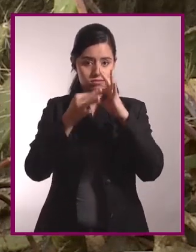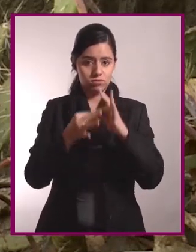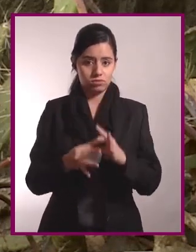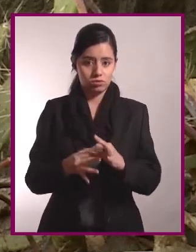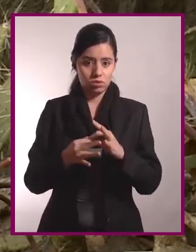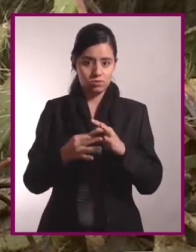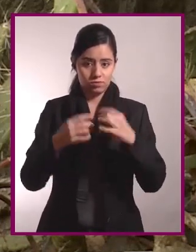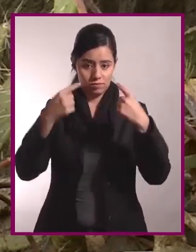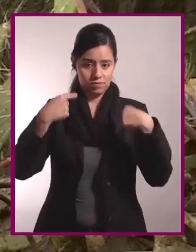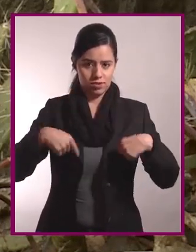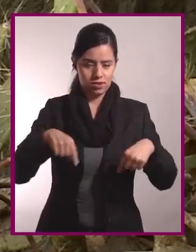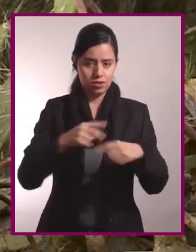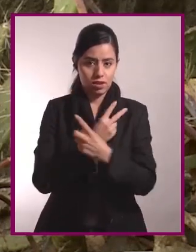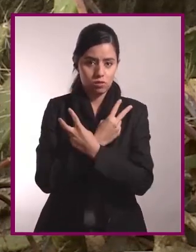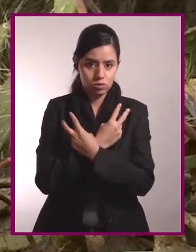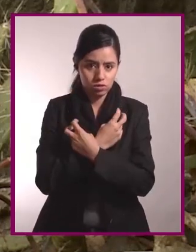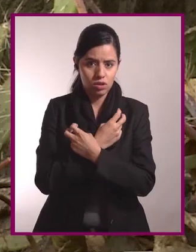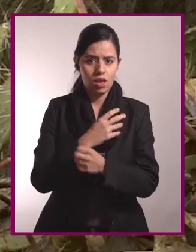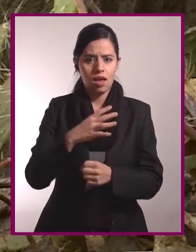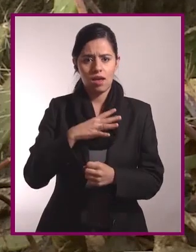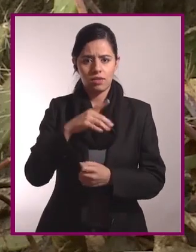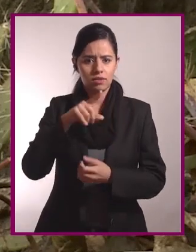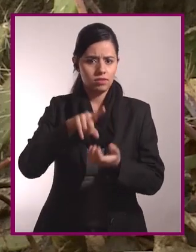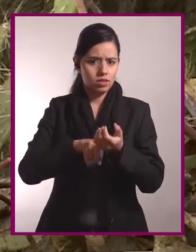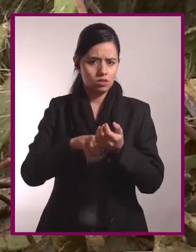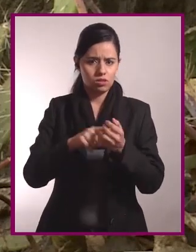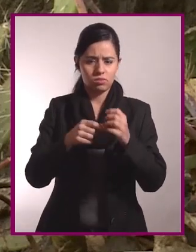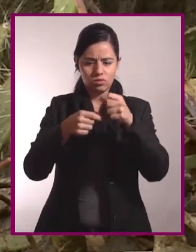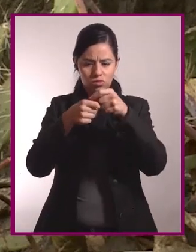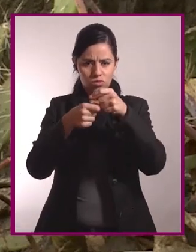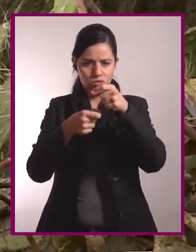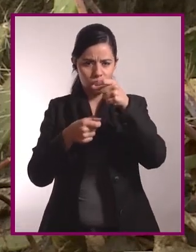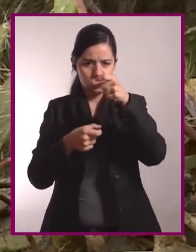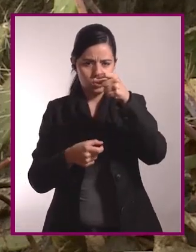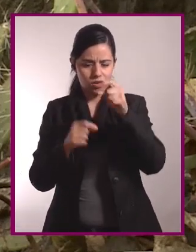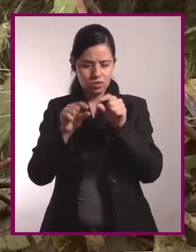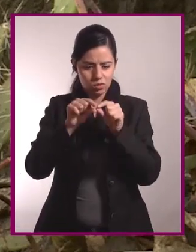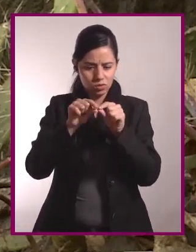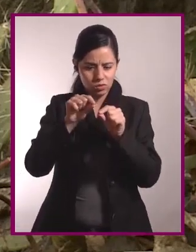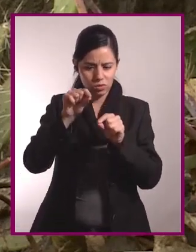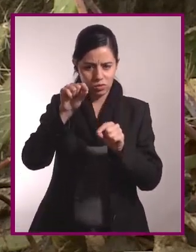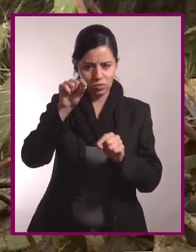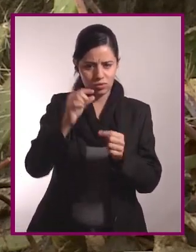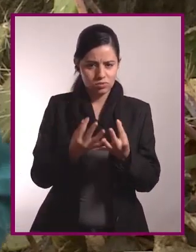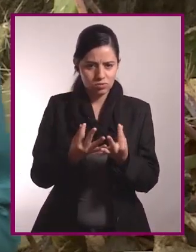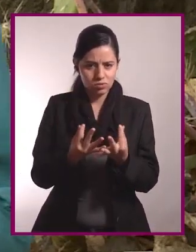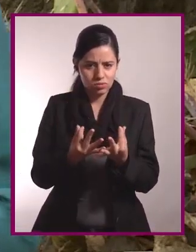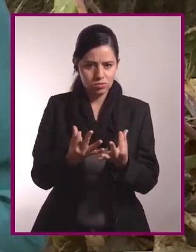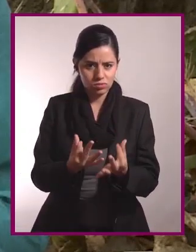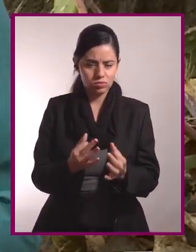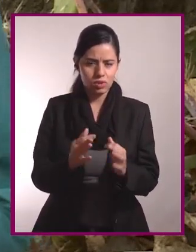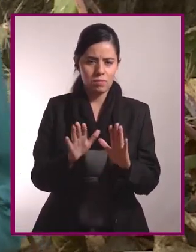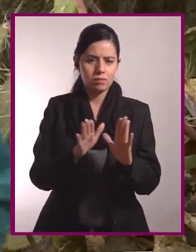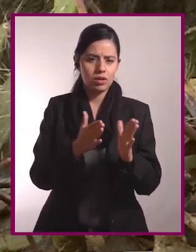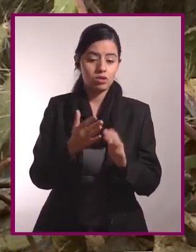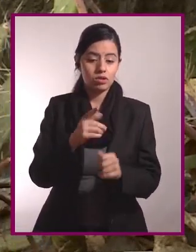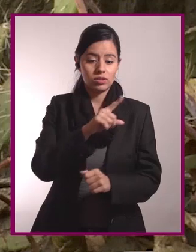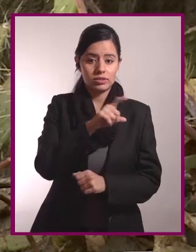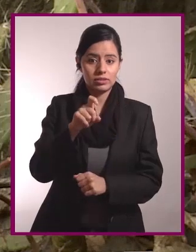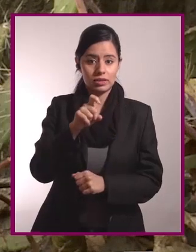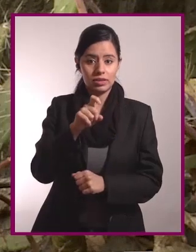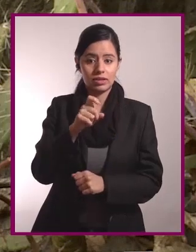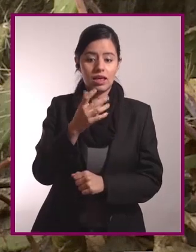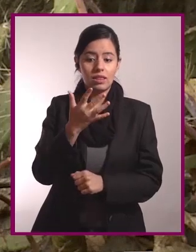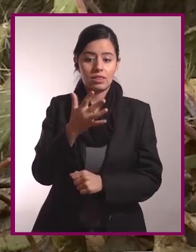ósea y están compuestos por fibras de forma tubular muy delgadas. Su tamaño suele medir entre 100